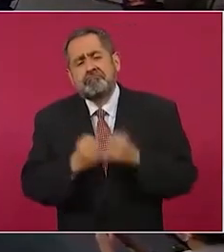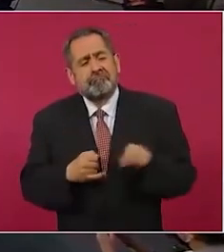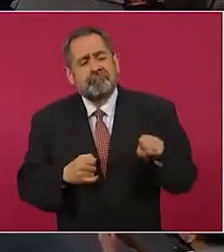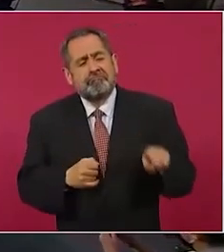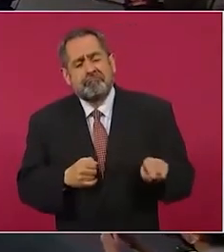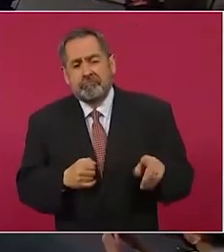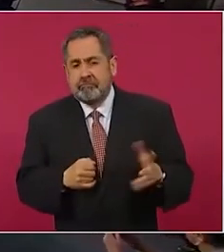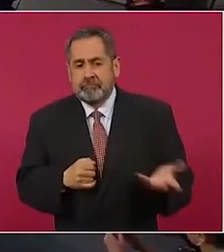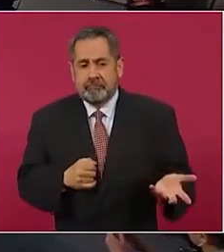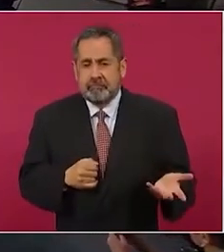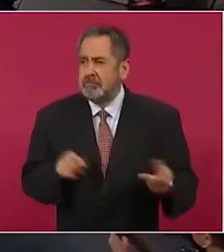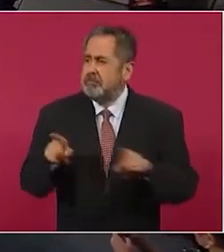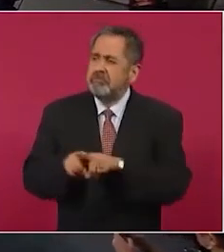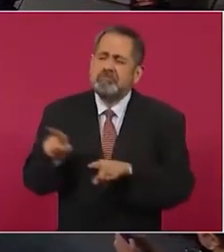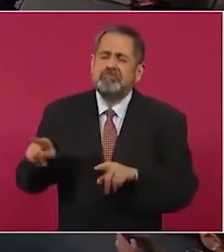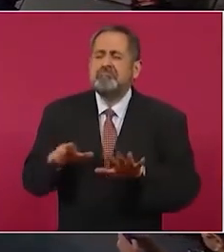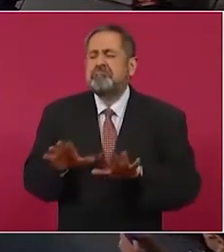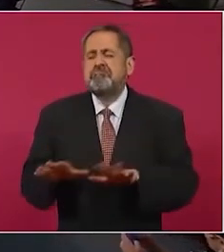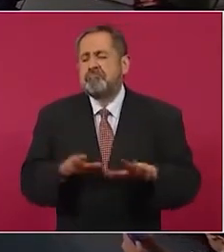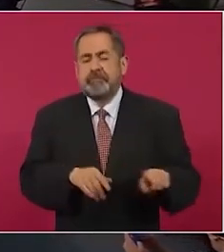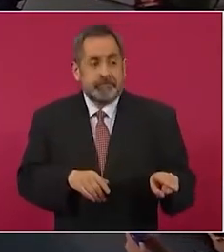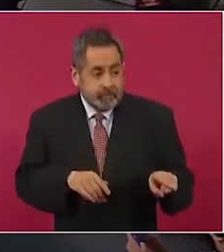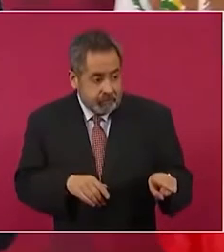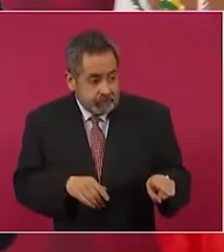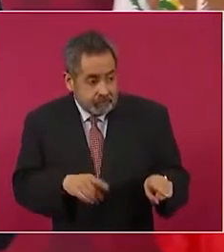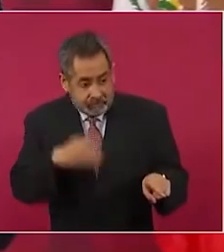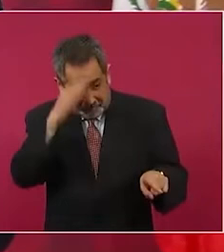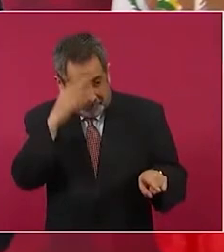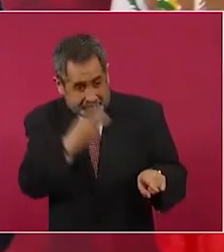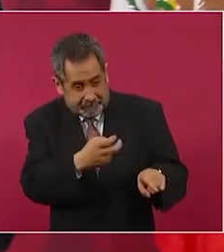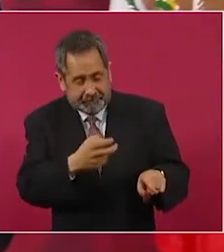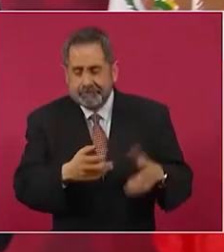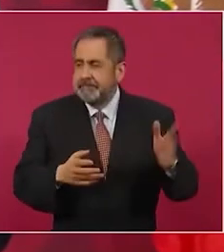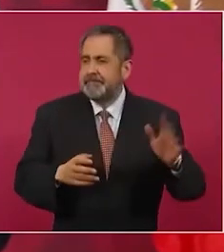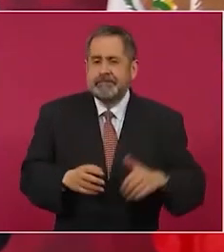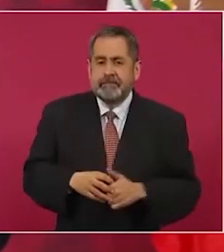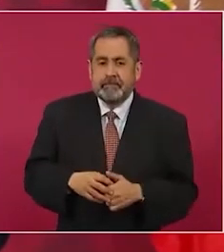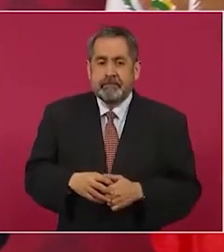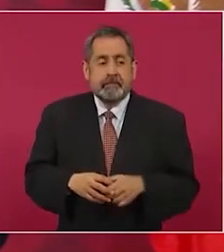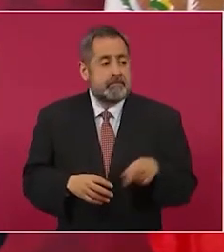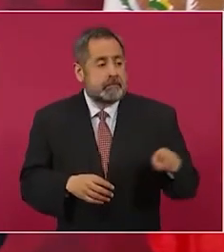del gobierno, que todo es